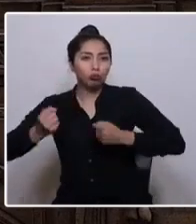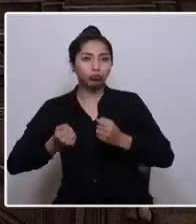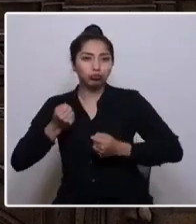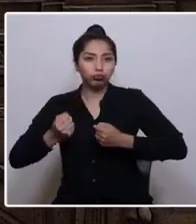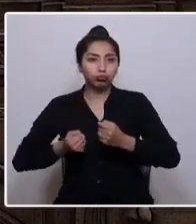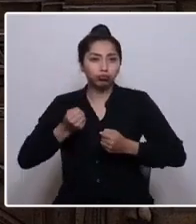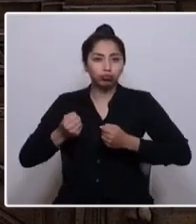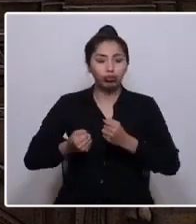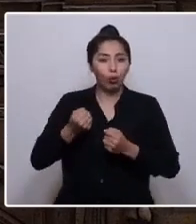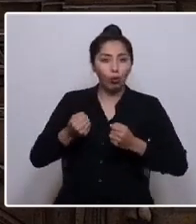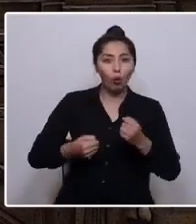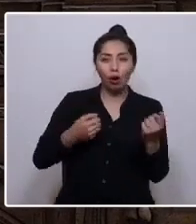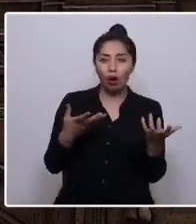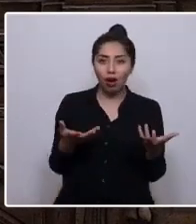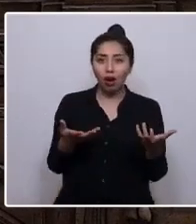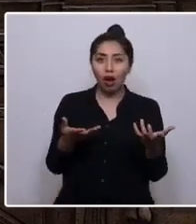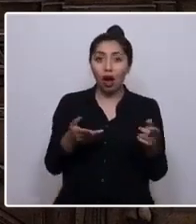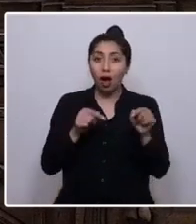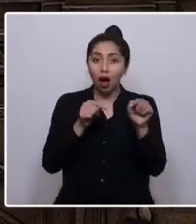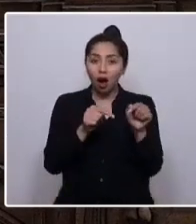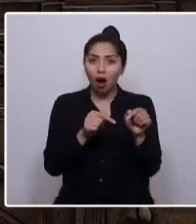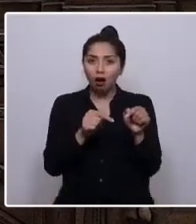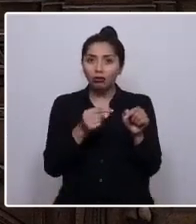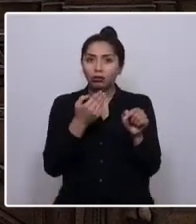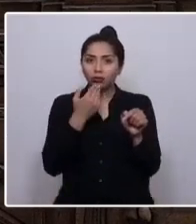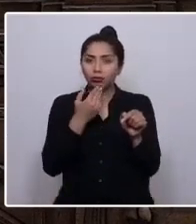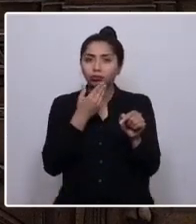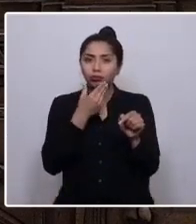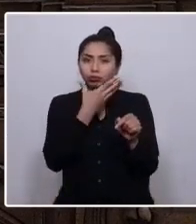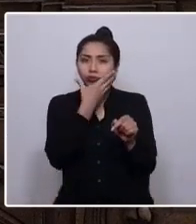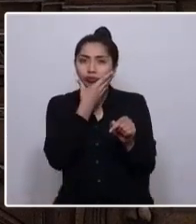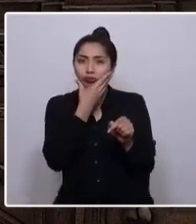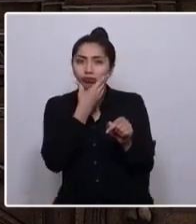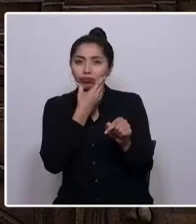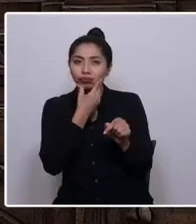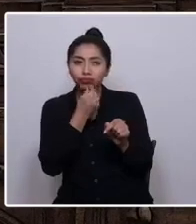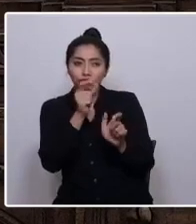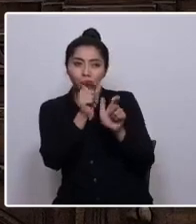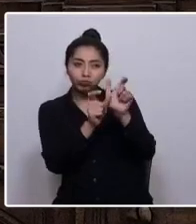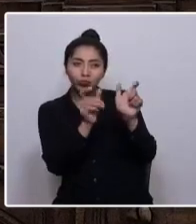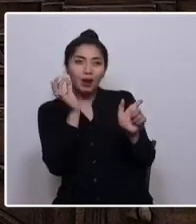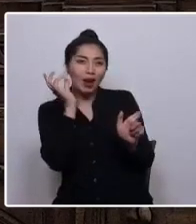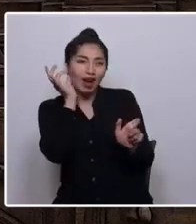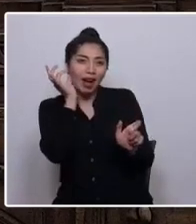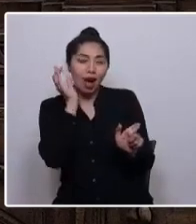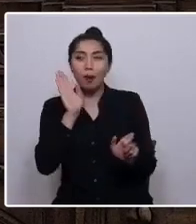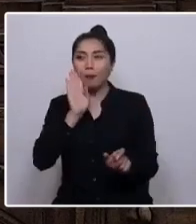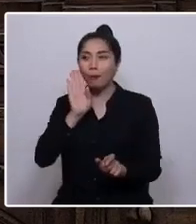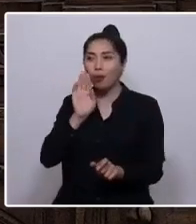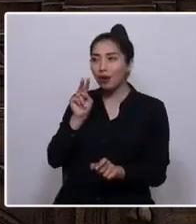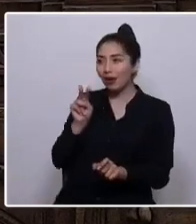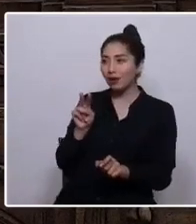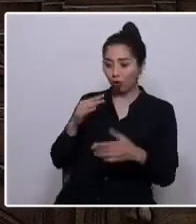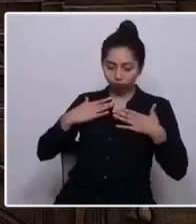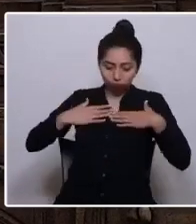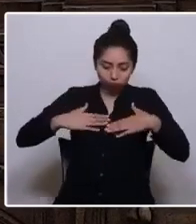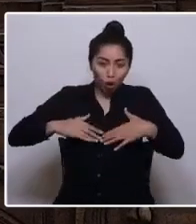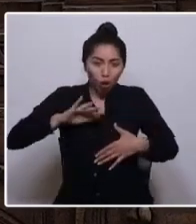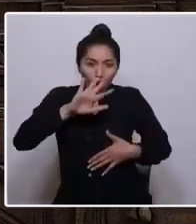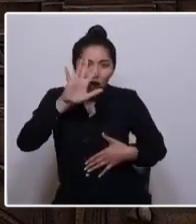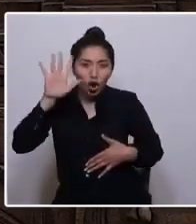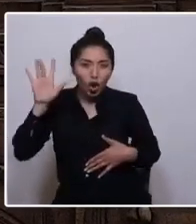zampoñas, en medio de las niustas hermosas y los morenos, los trajes multicolores de las morenadas,